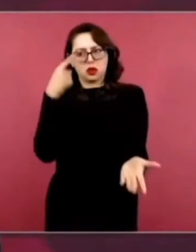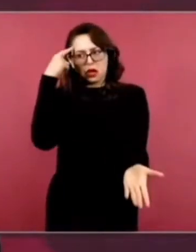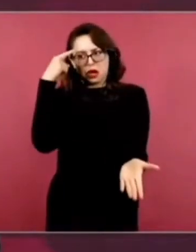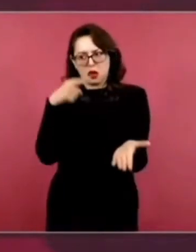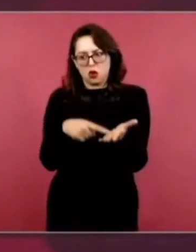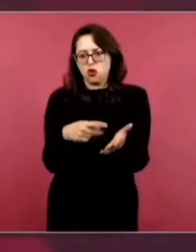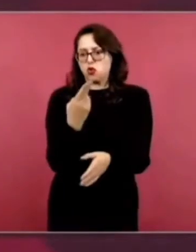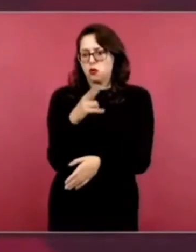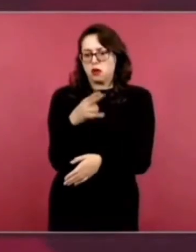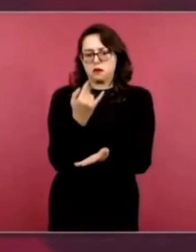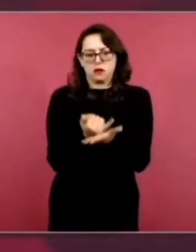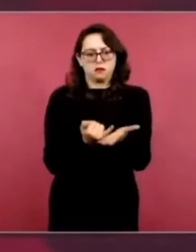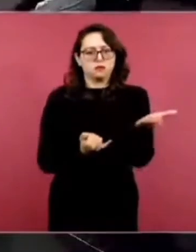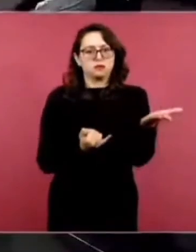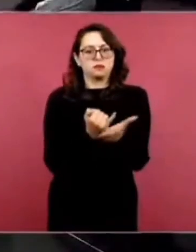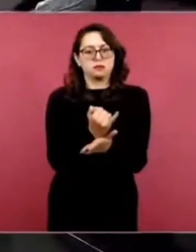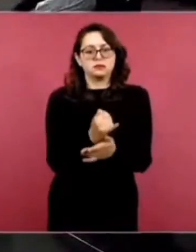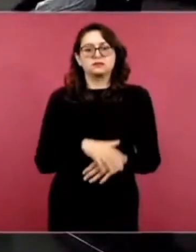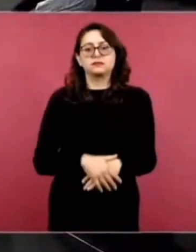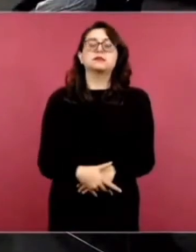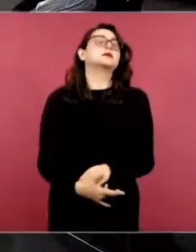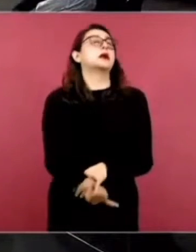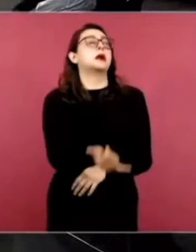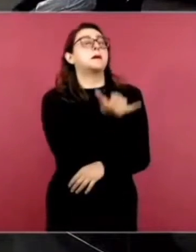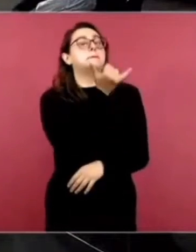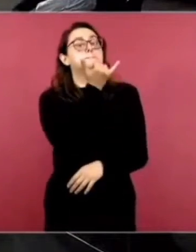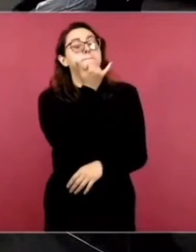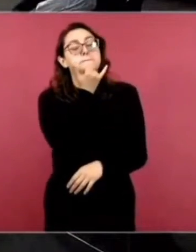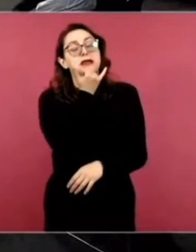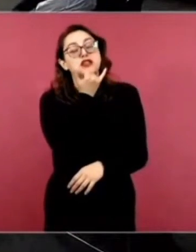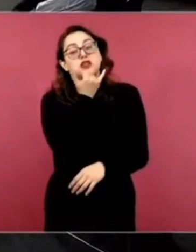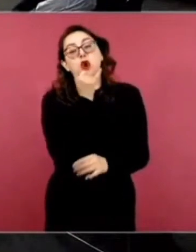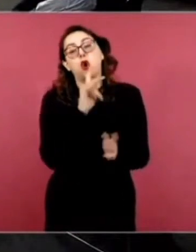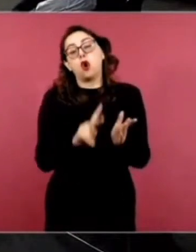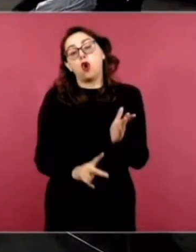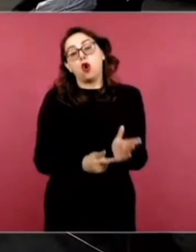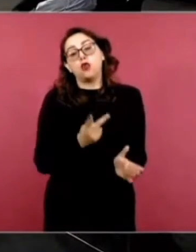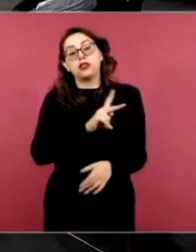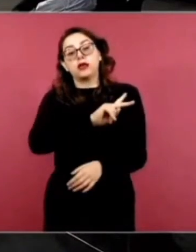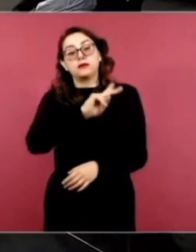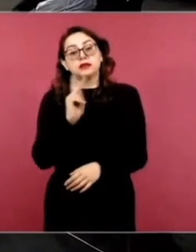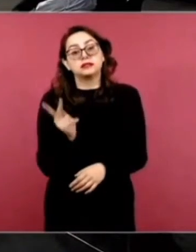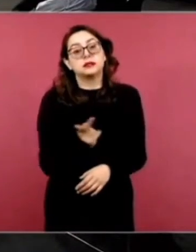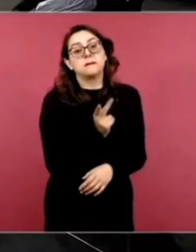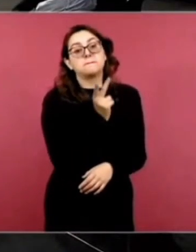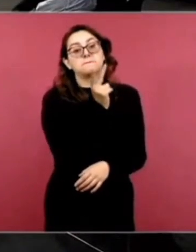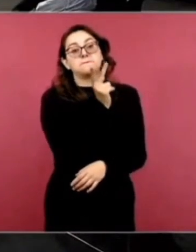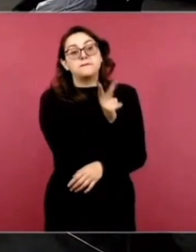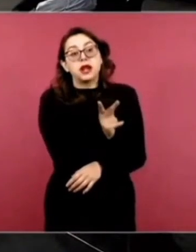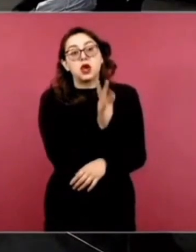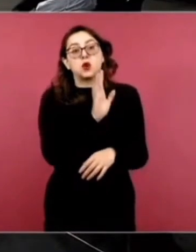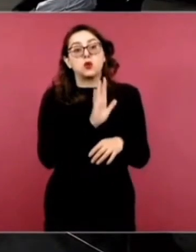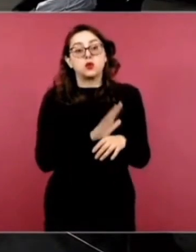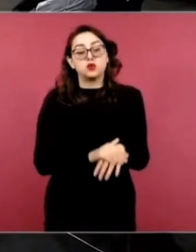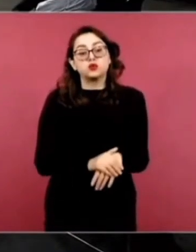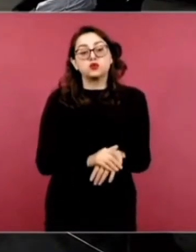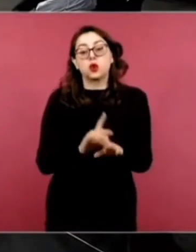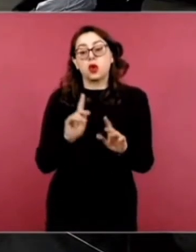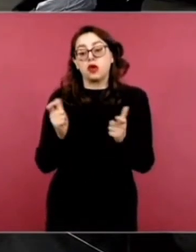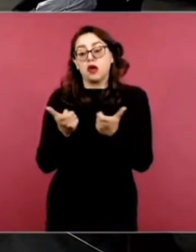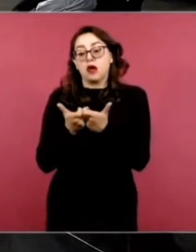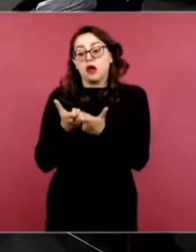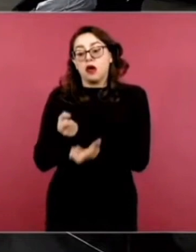de noviembre. Secretaría, déjeme insistirle, ¿usted ve ese riesgo? Ellos hablan que se trata de un fondo precautorio para el recuento de votos.